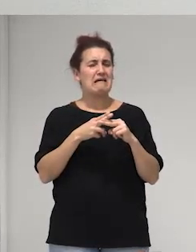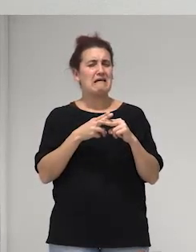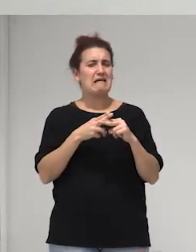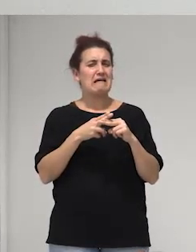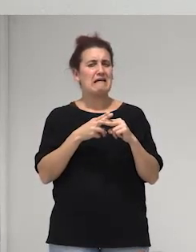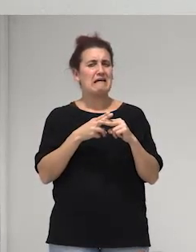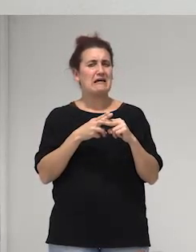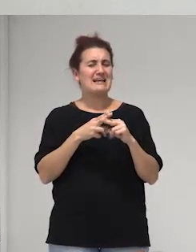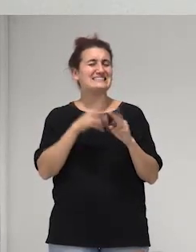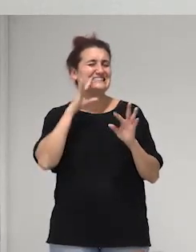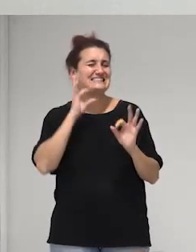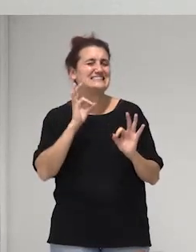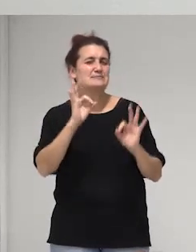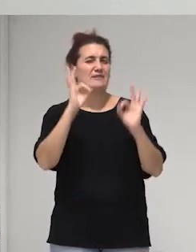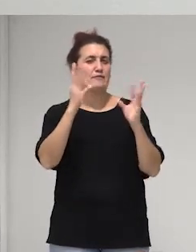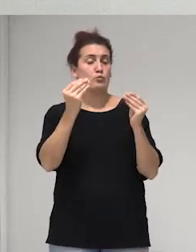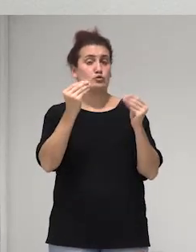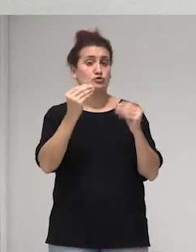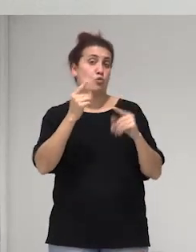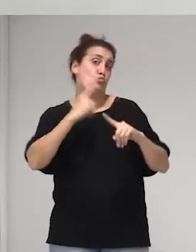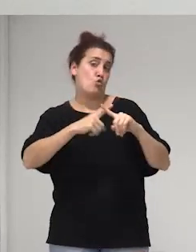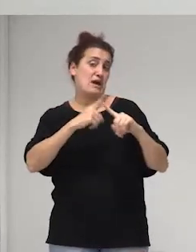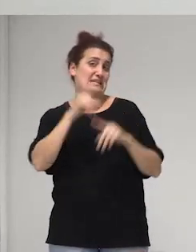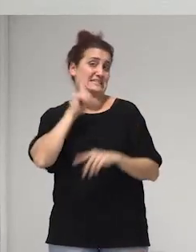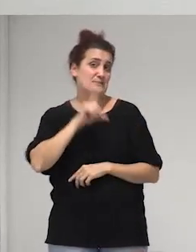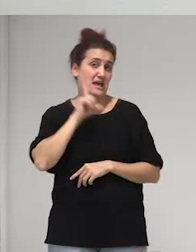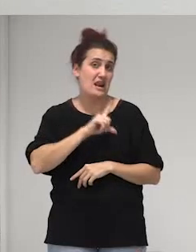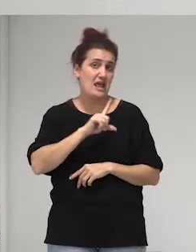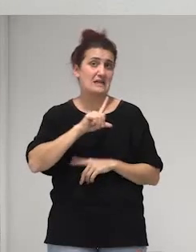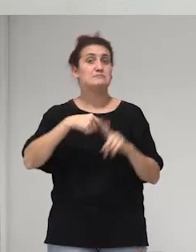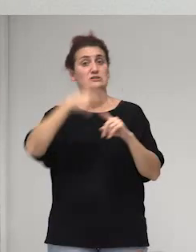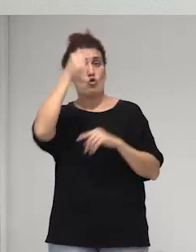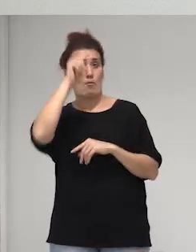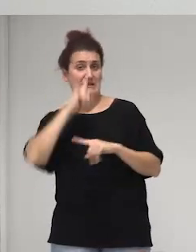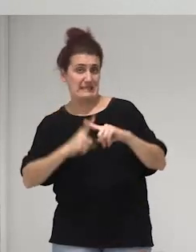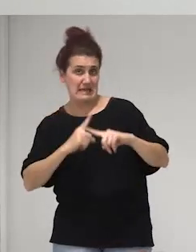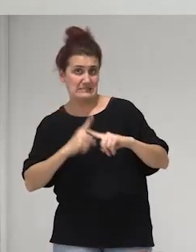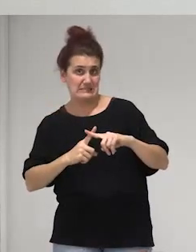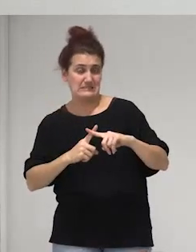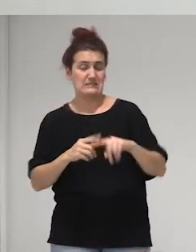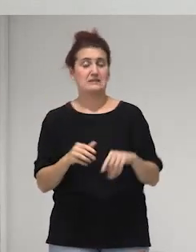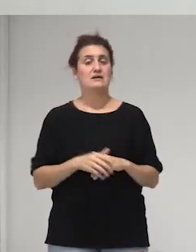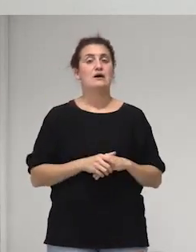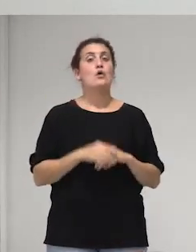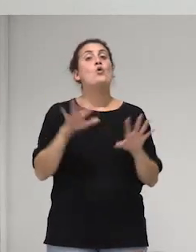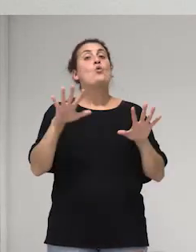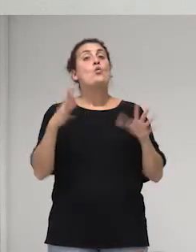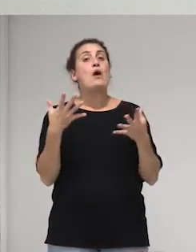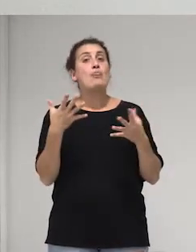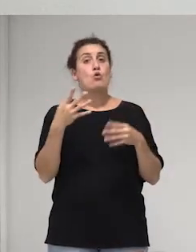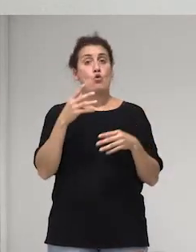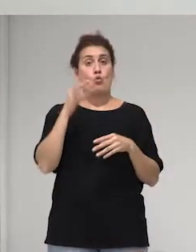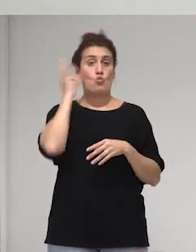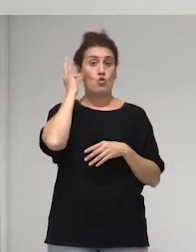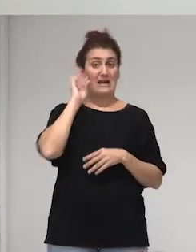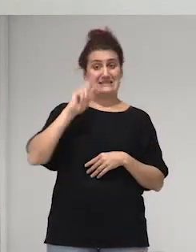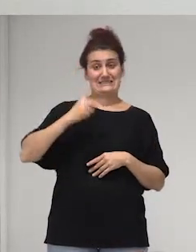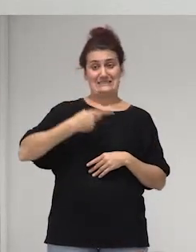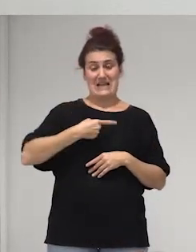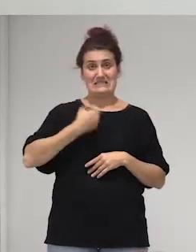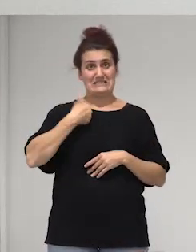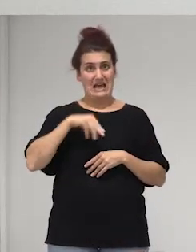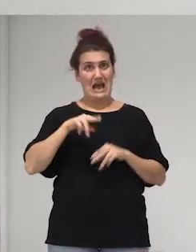muy específico de mujeres lesbianas y de hombres gay cuando las mujeres trans a nivel internacional